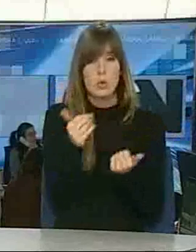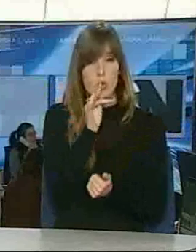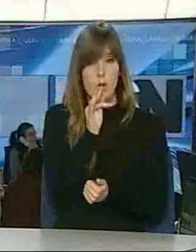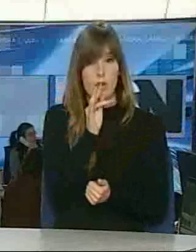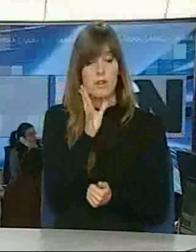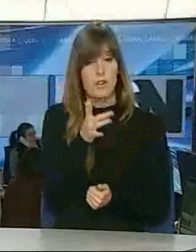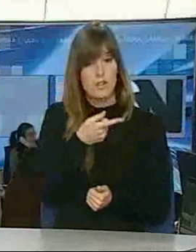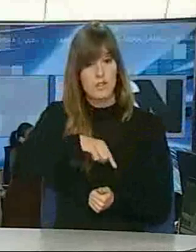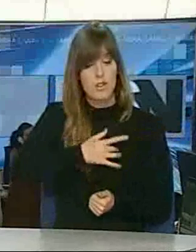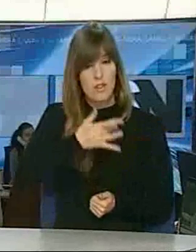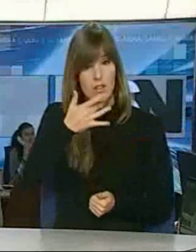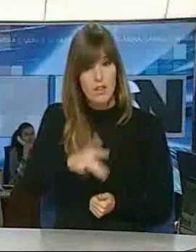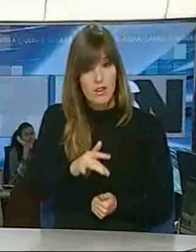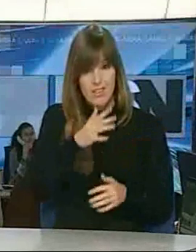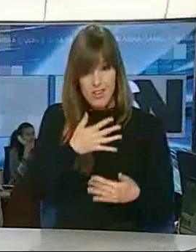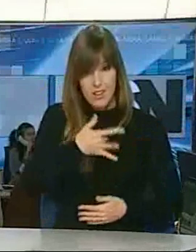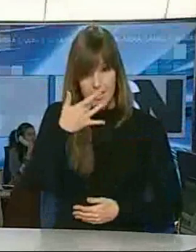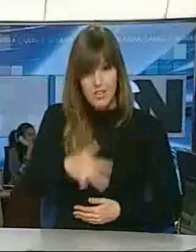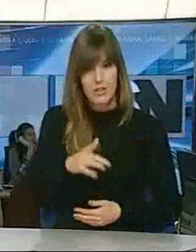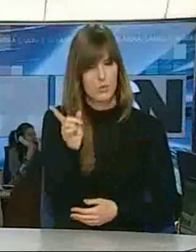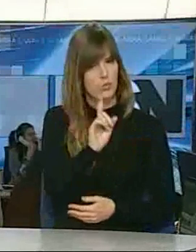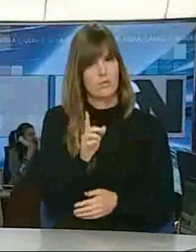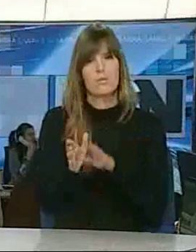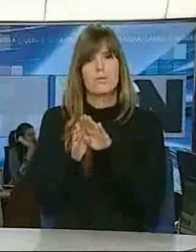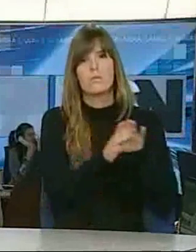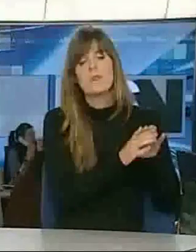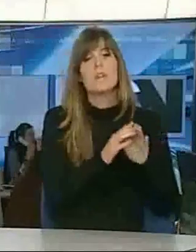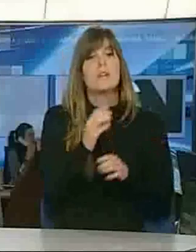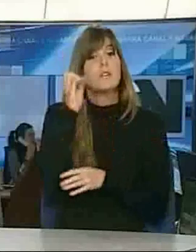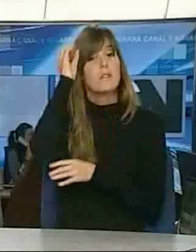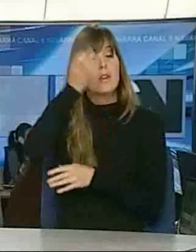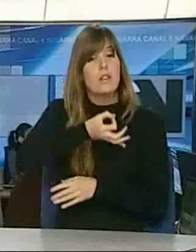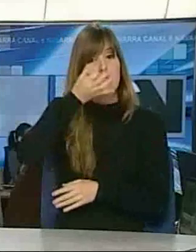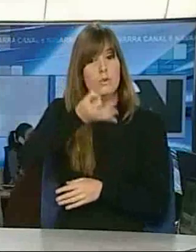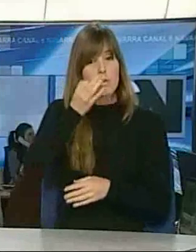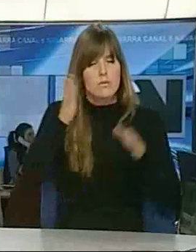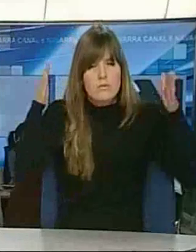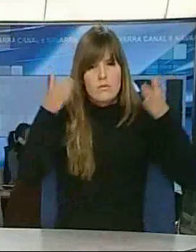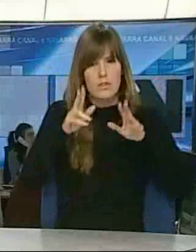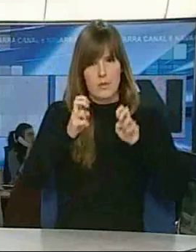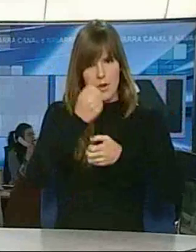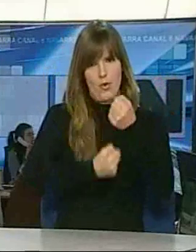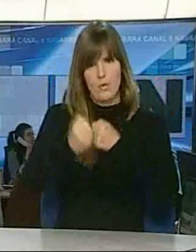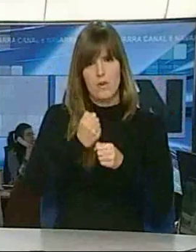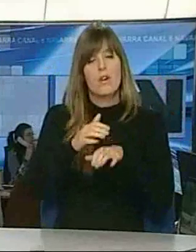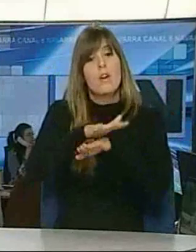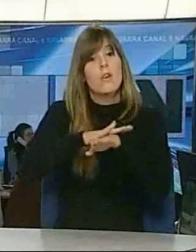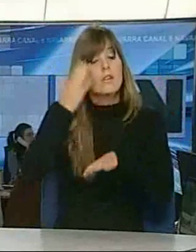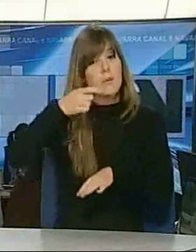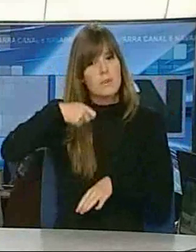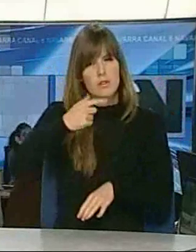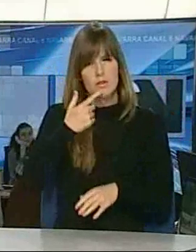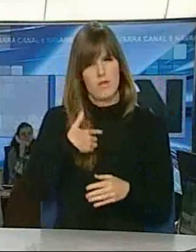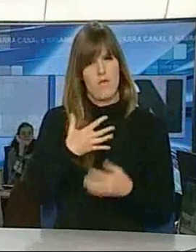algo en este momento? La economía ha ocupado gran parte del discurso y la presidenta ha asegurado que el coraje no le va a